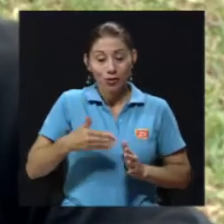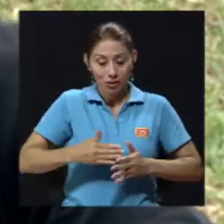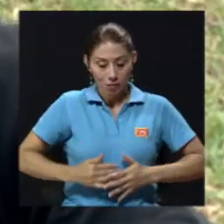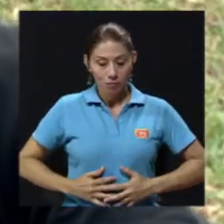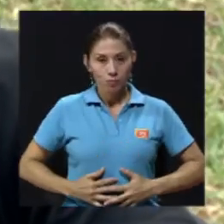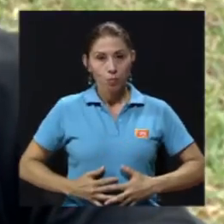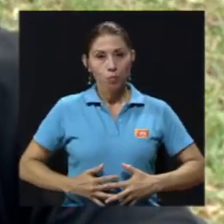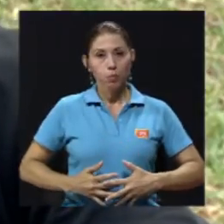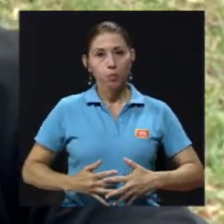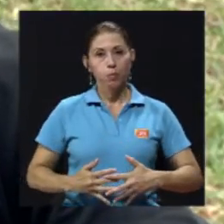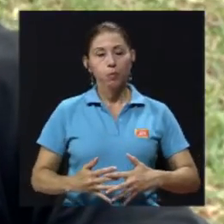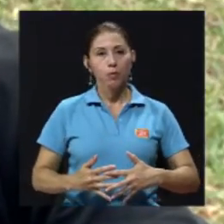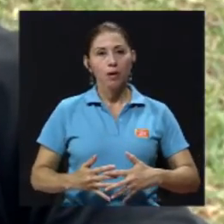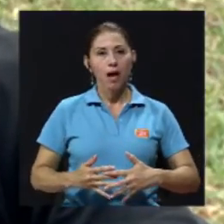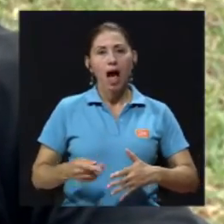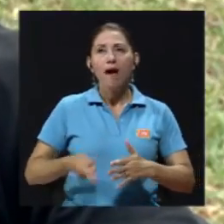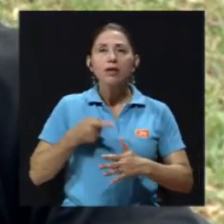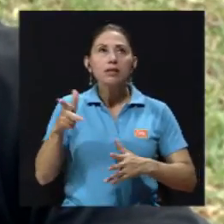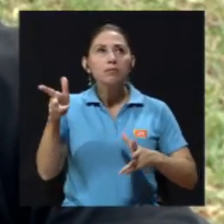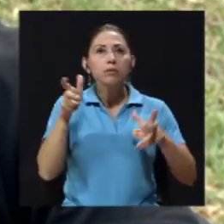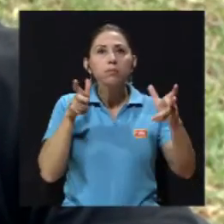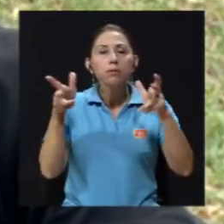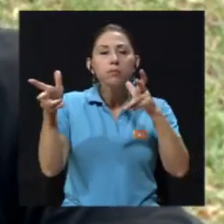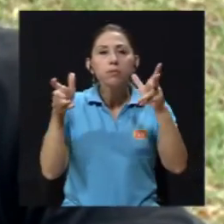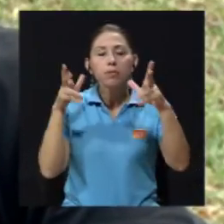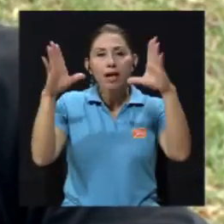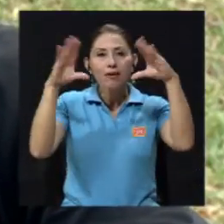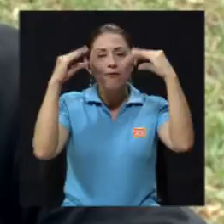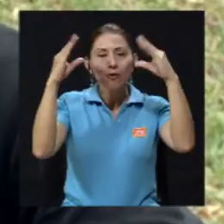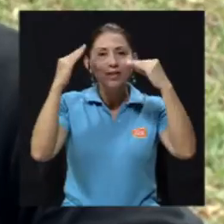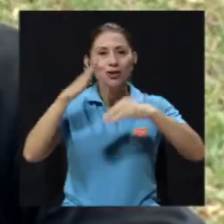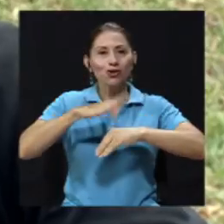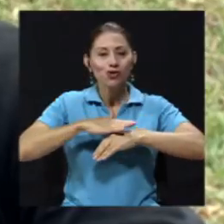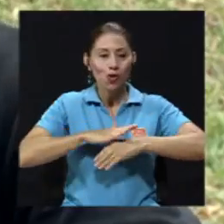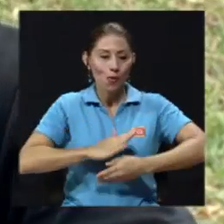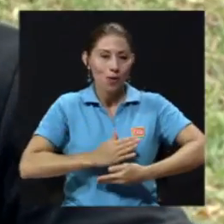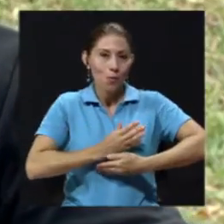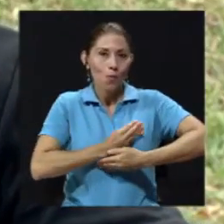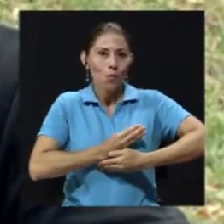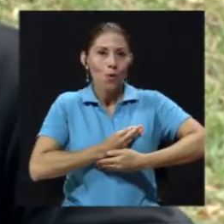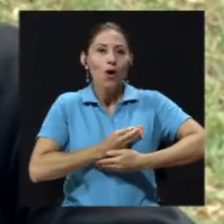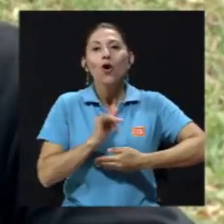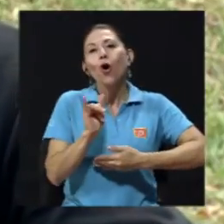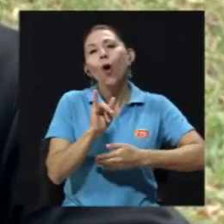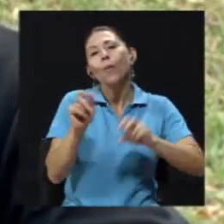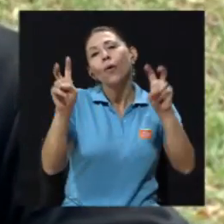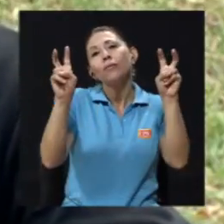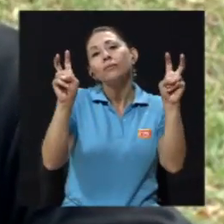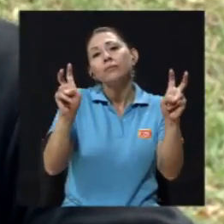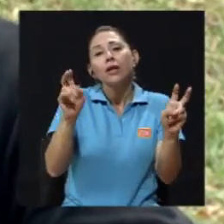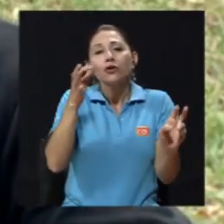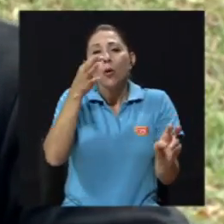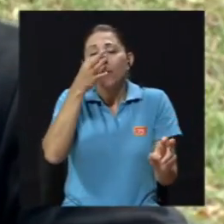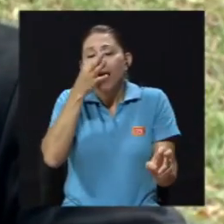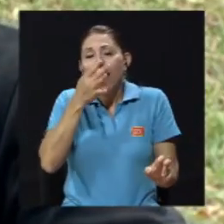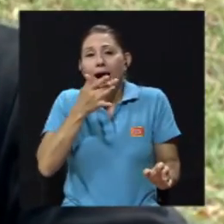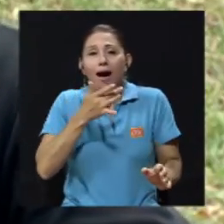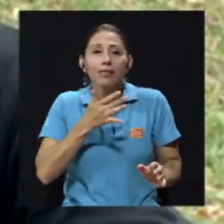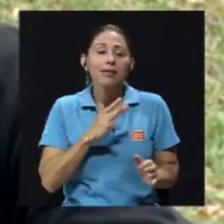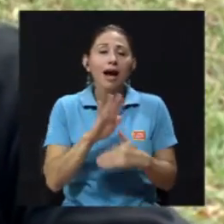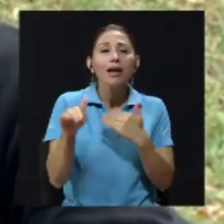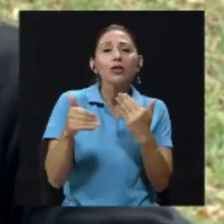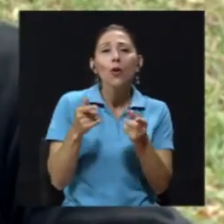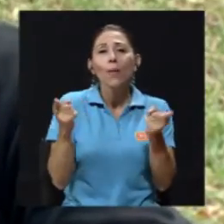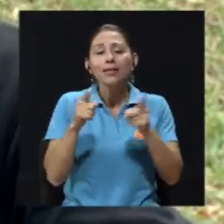reciba esa información sobre la lactancia materna, tal vez en una forma de eso es un poco, digamos, que romántica, de que todo va